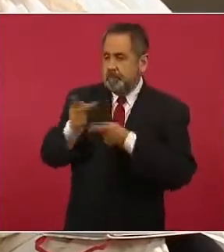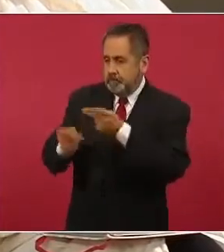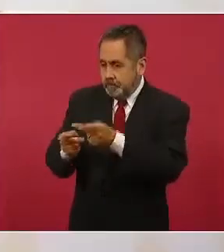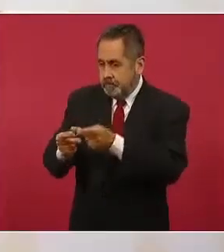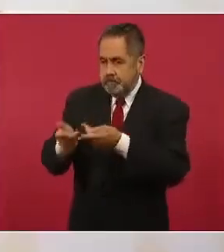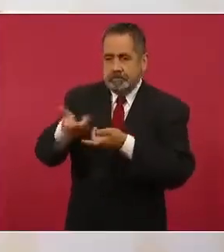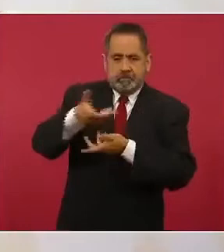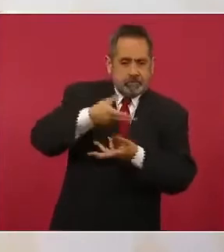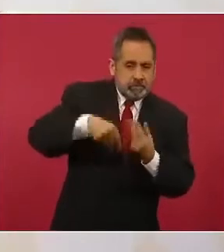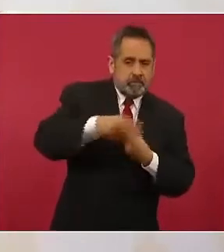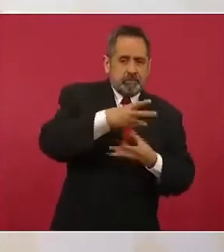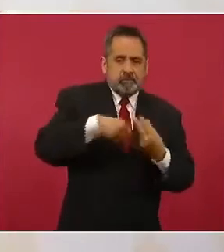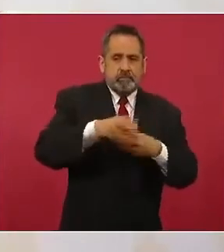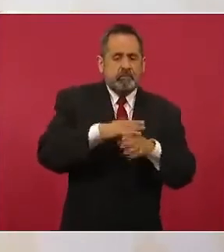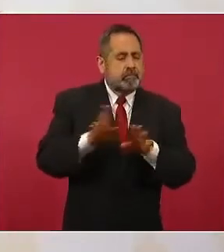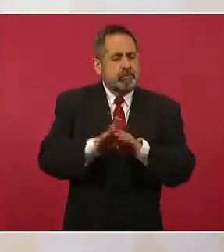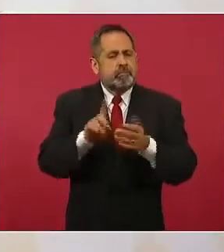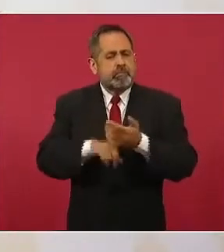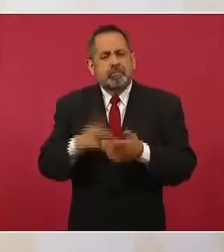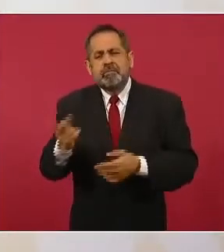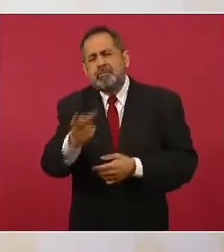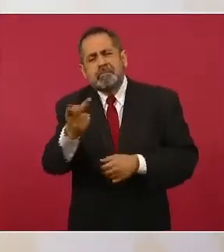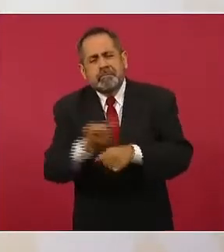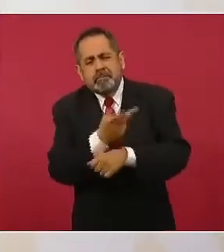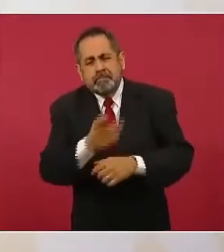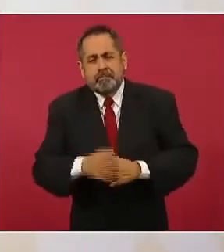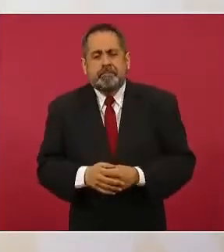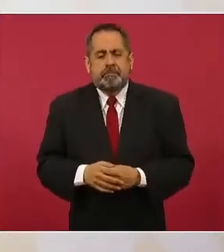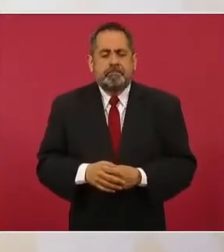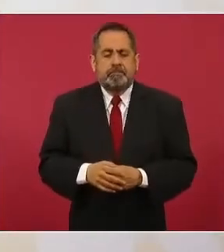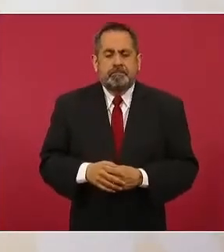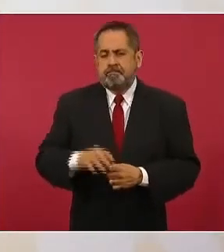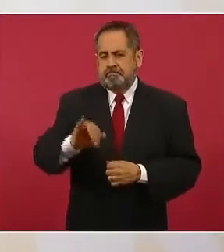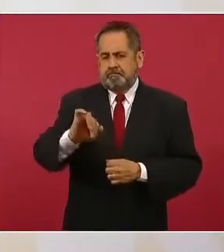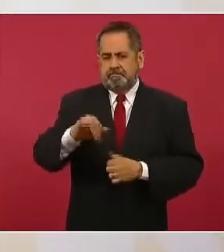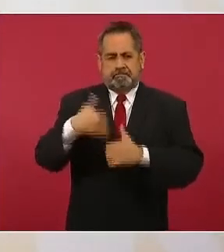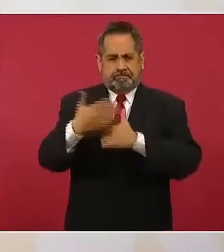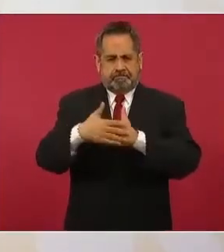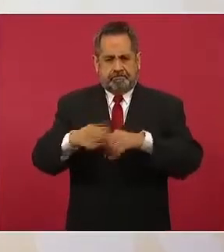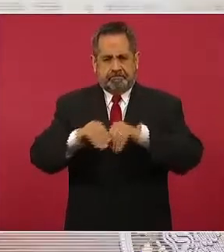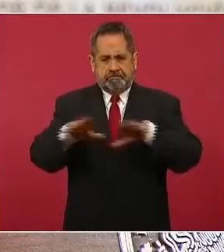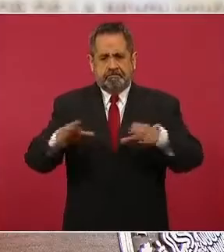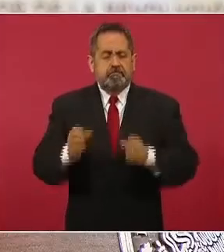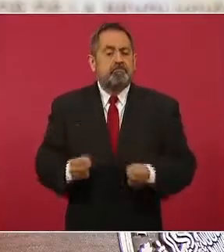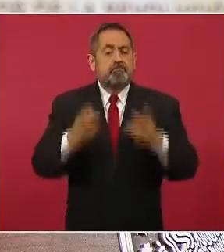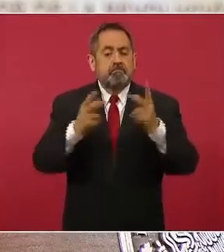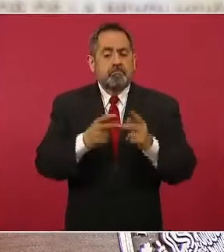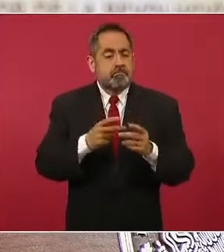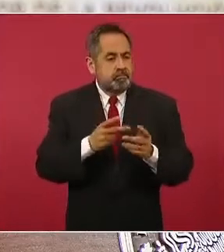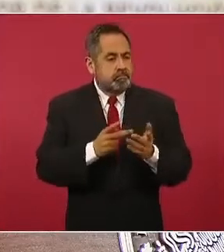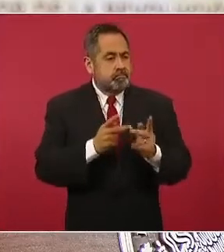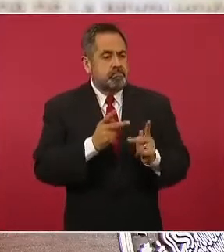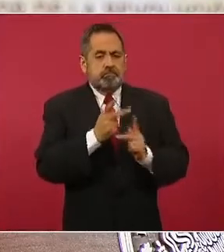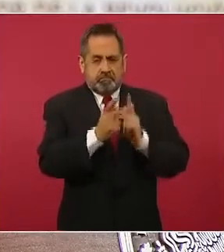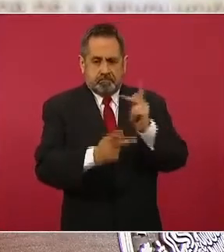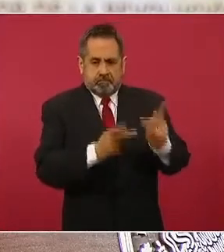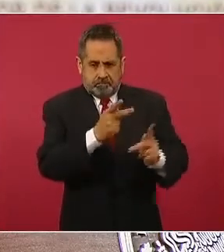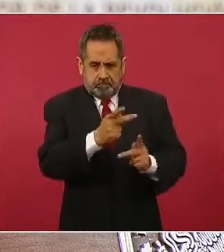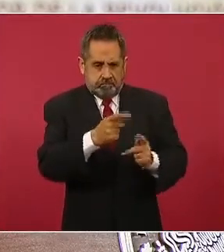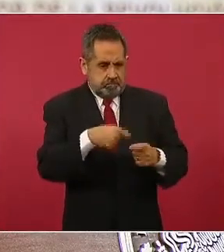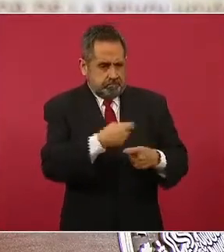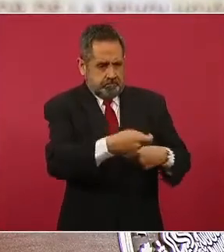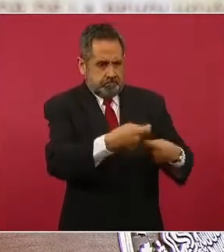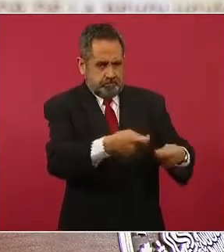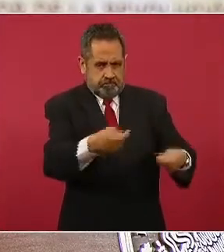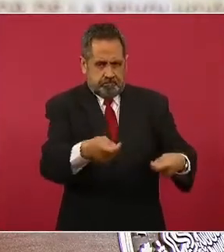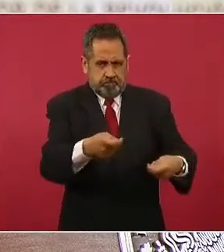asunto. Sí, estamos por tener ya un informe de todos los créditos, la recuperación de los